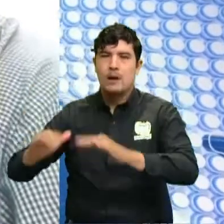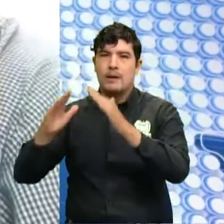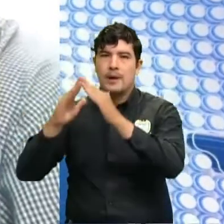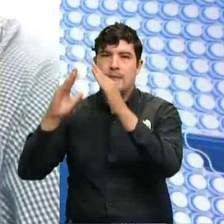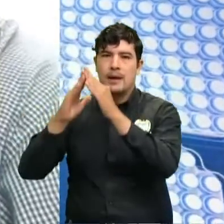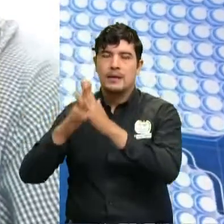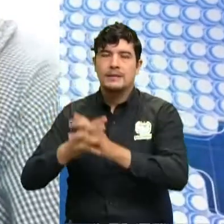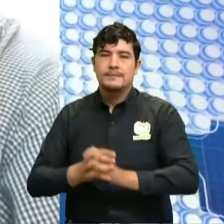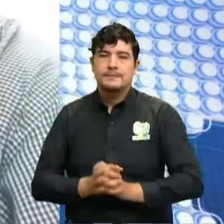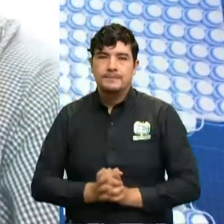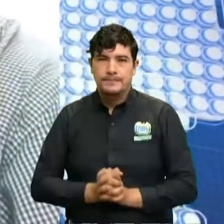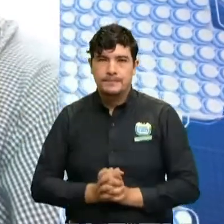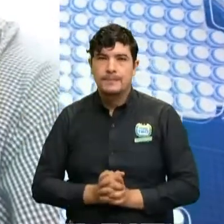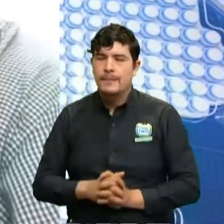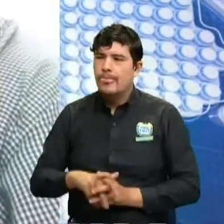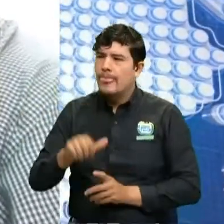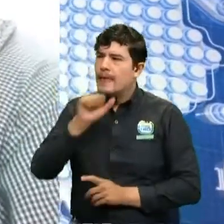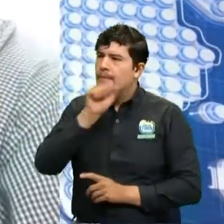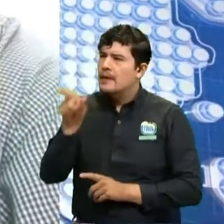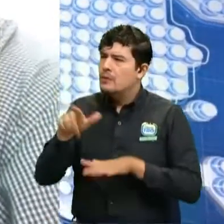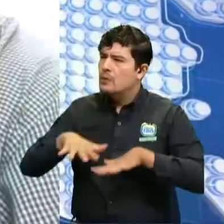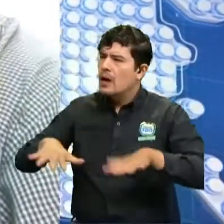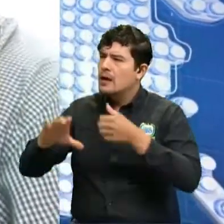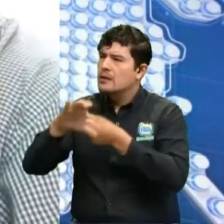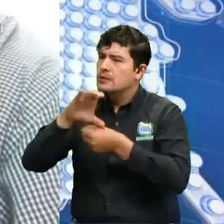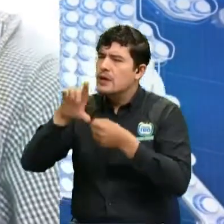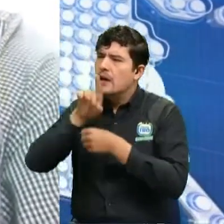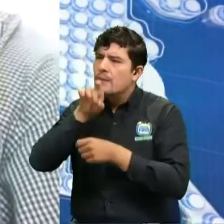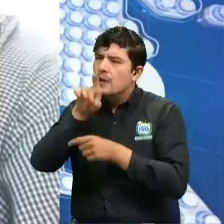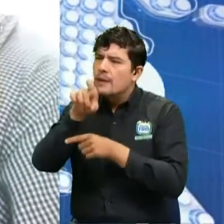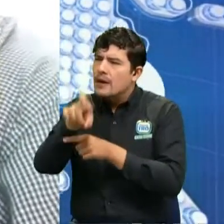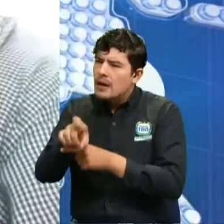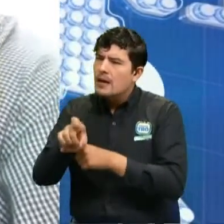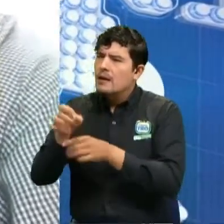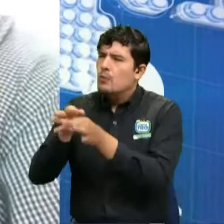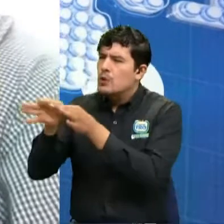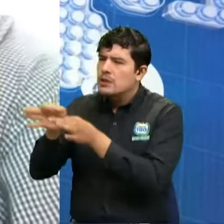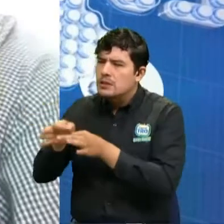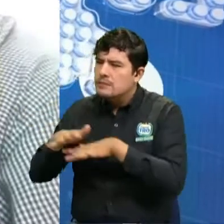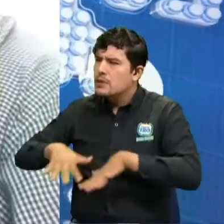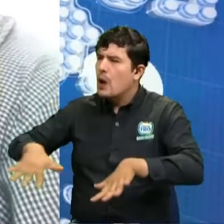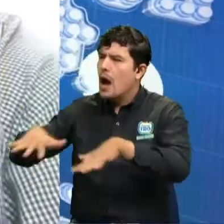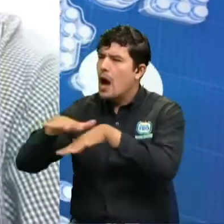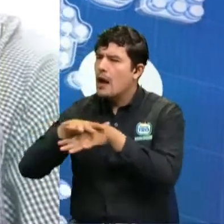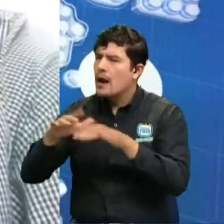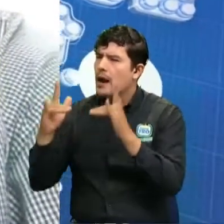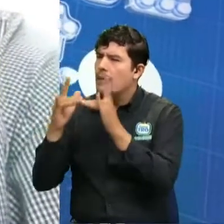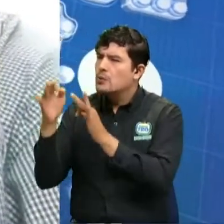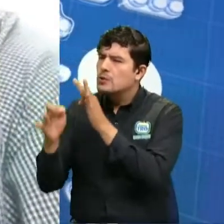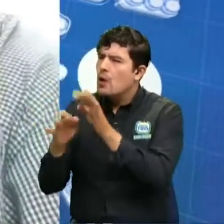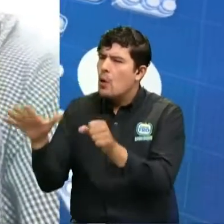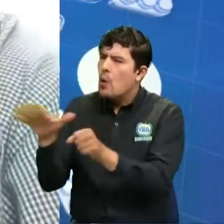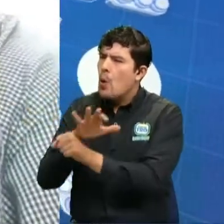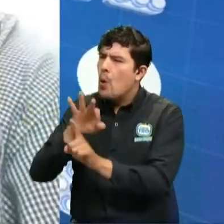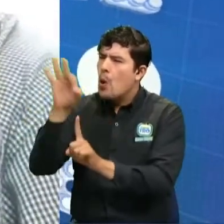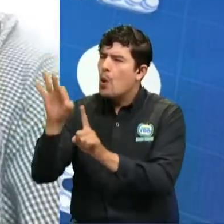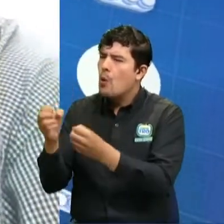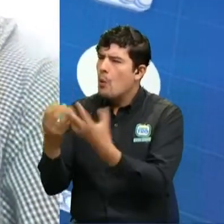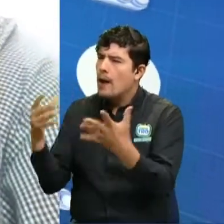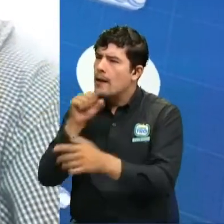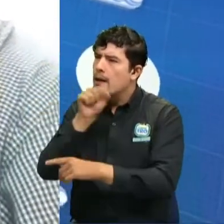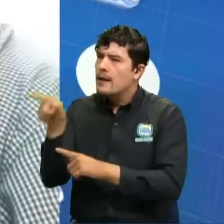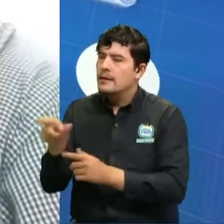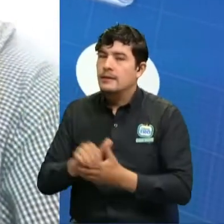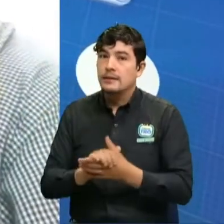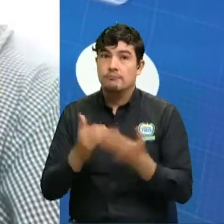García Rovira, ¿cómo está la ocupación en Bucaramanga y el área metropolitana, Felipe? Bueno, en el área metropolitana hay un porcentaje